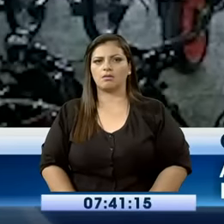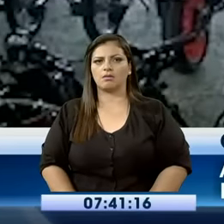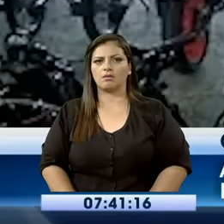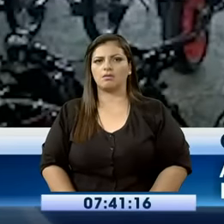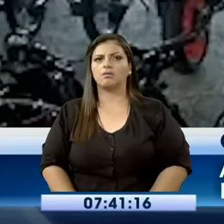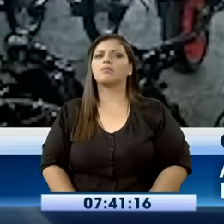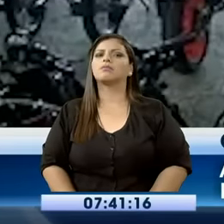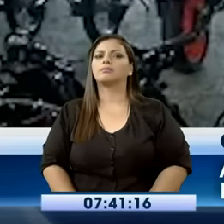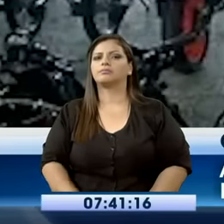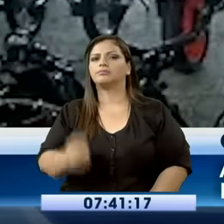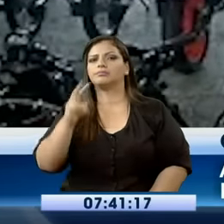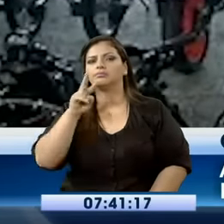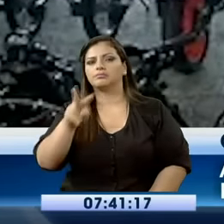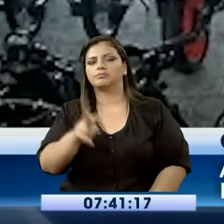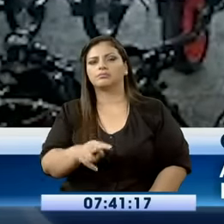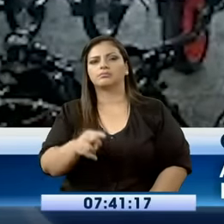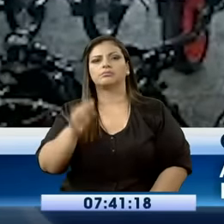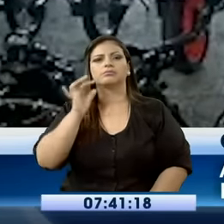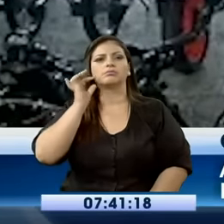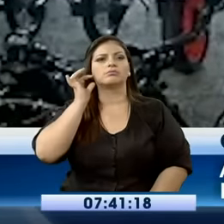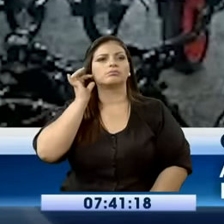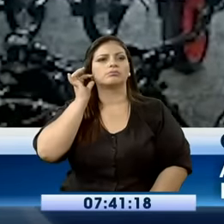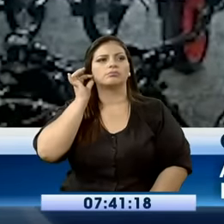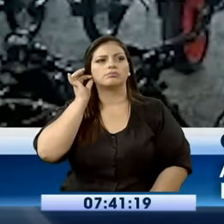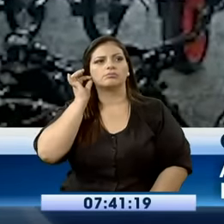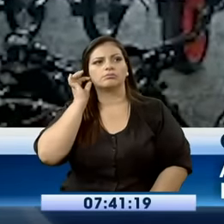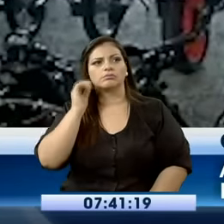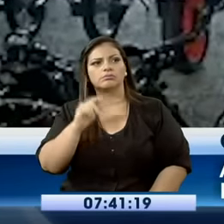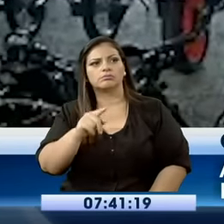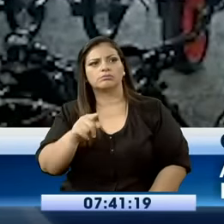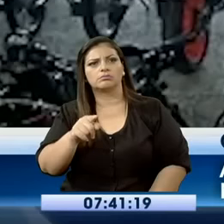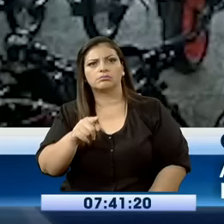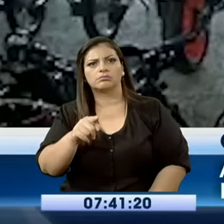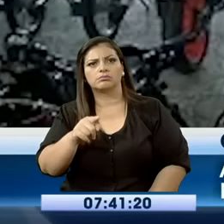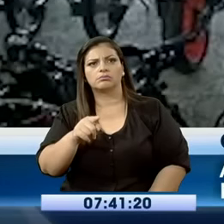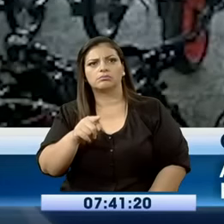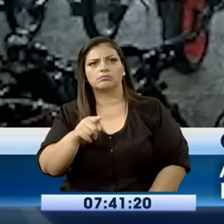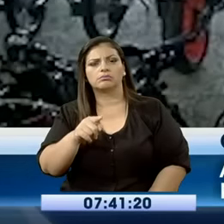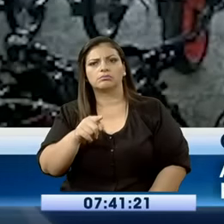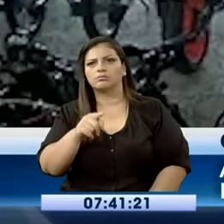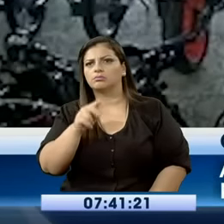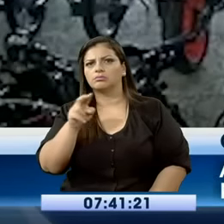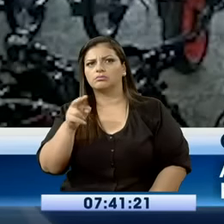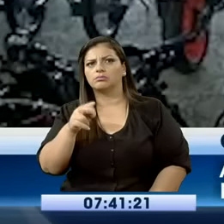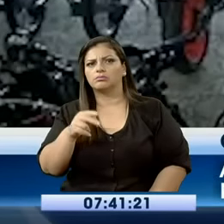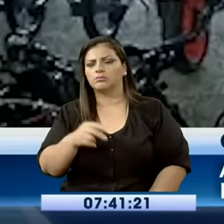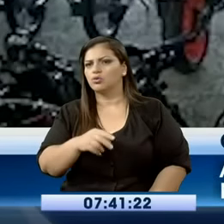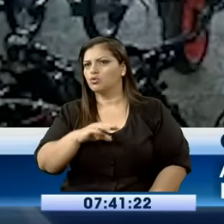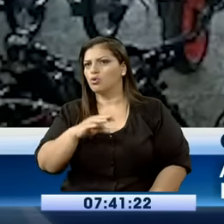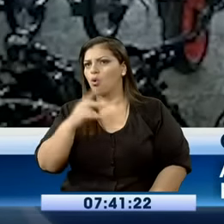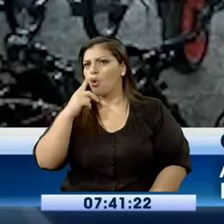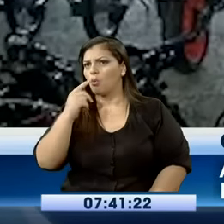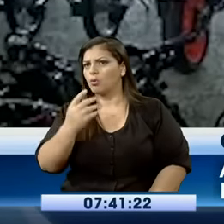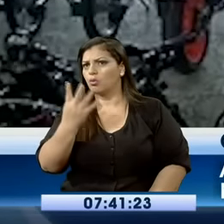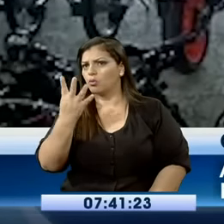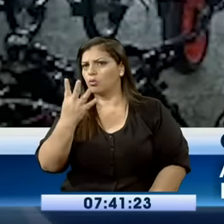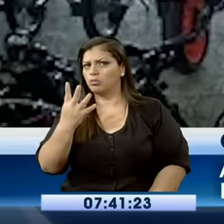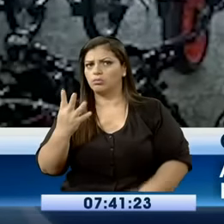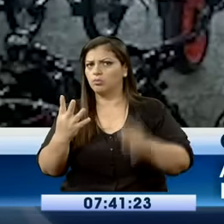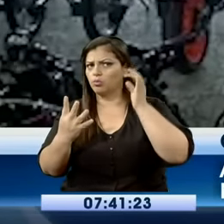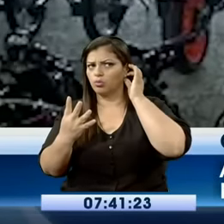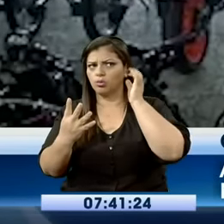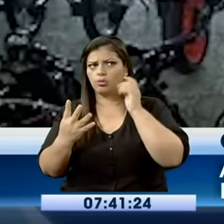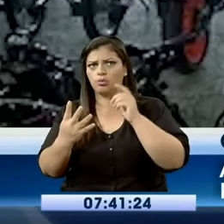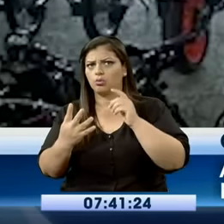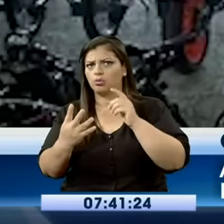No, que son las empleadas del lugar. No, la que viene de moto, estos hombres, cuando comienzan las imágenes. De la moto esa se van dos